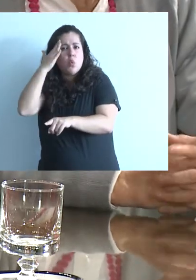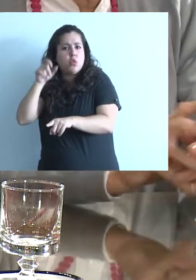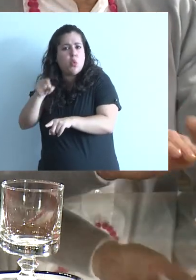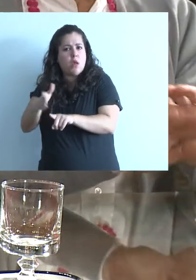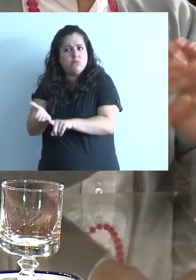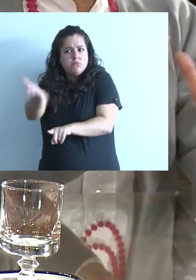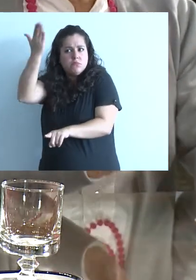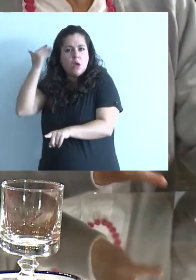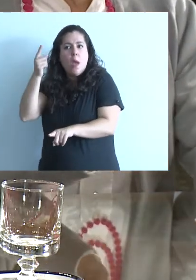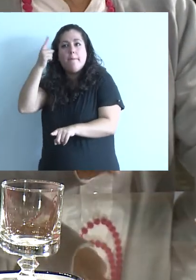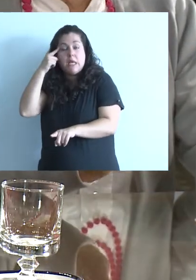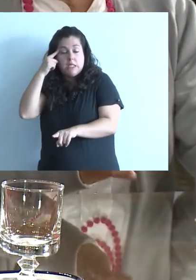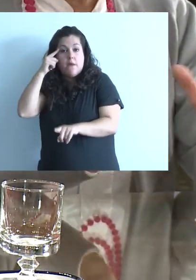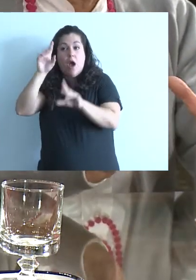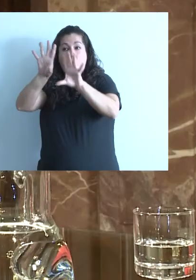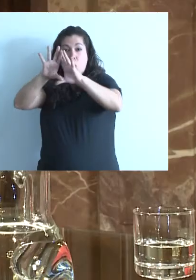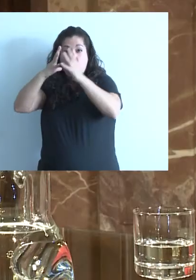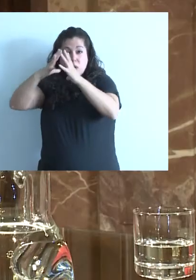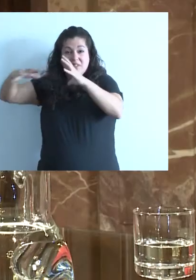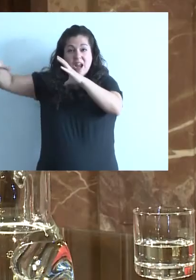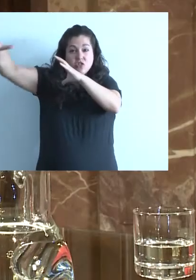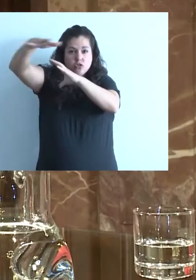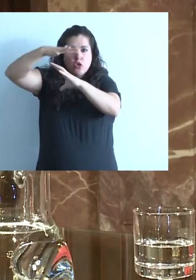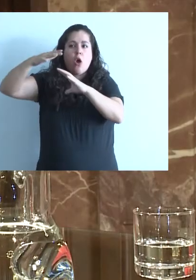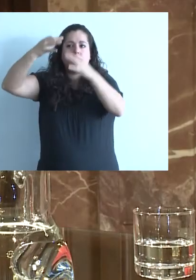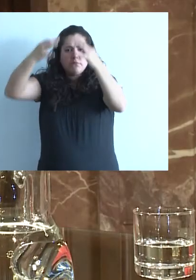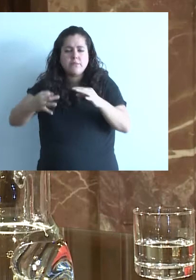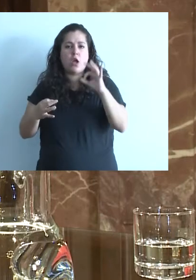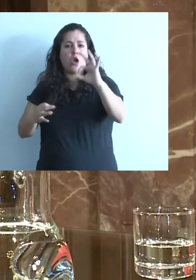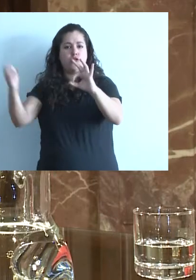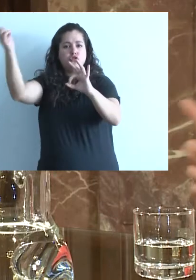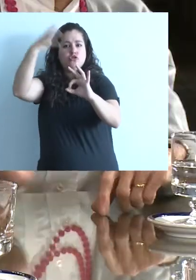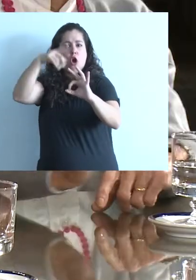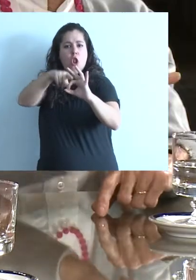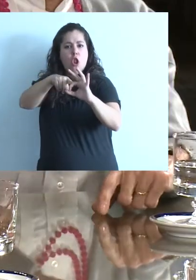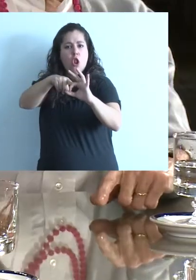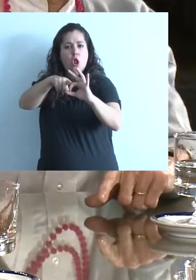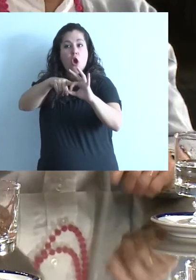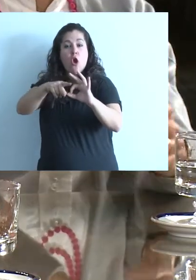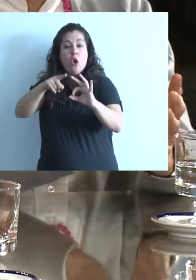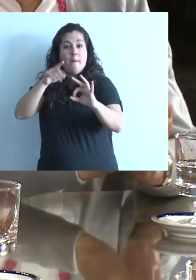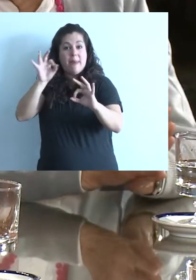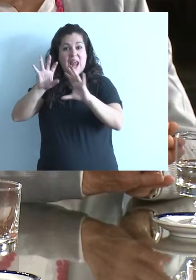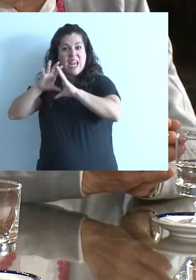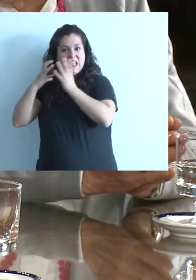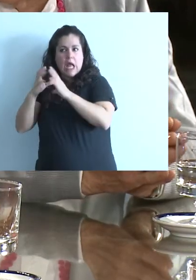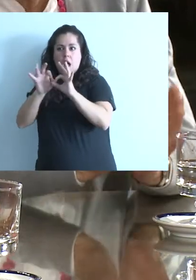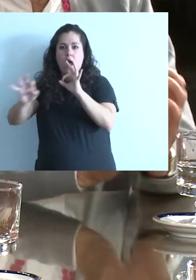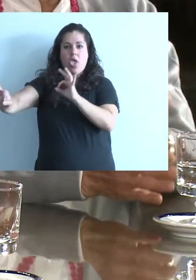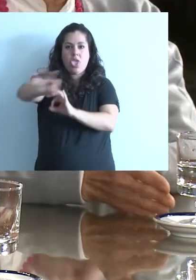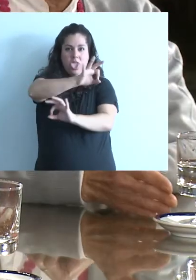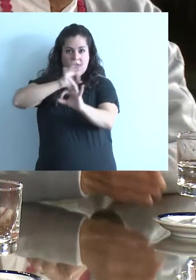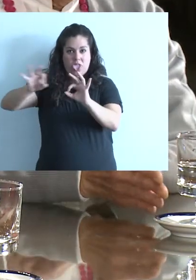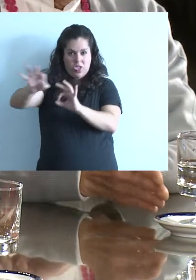tenían una concepción del Universo por el cual el centro del Universo era el Sol y la Tierra un planeta que se movía a su alrededor.